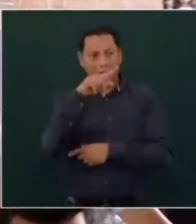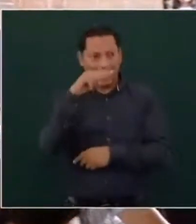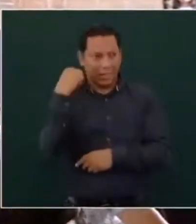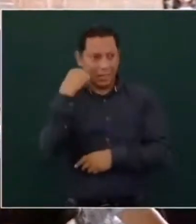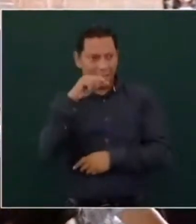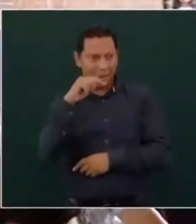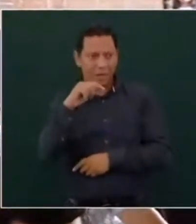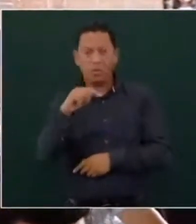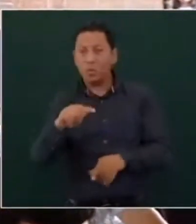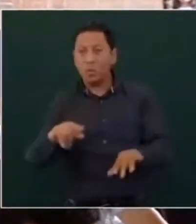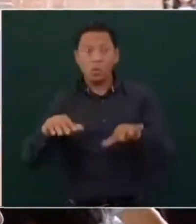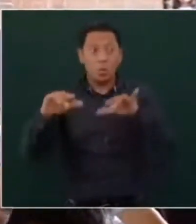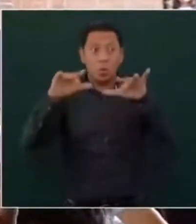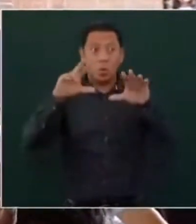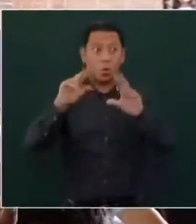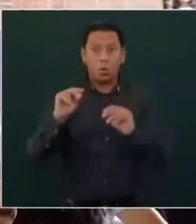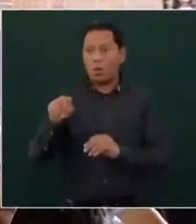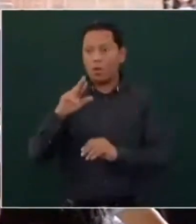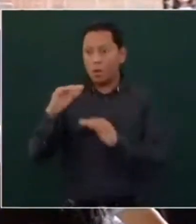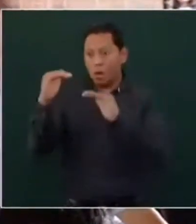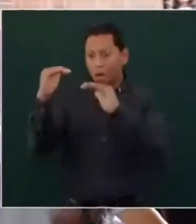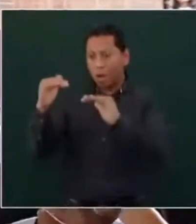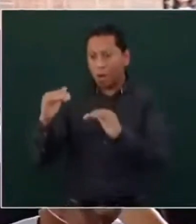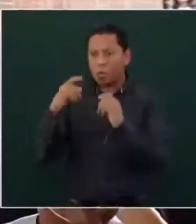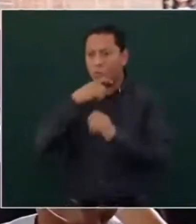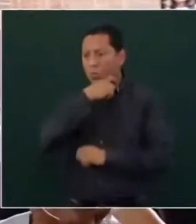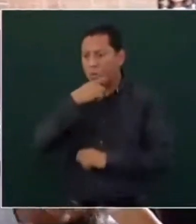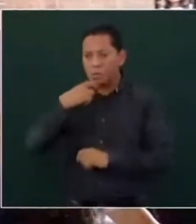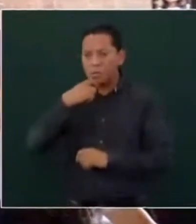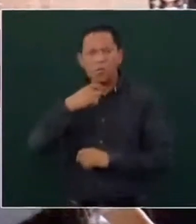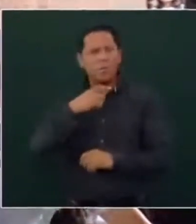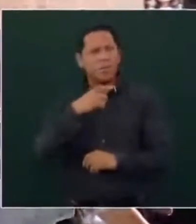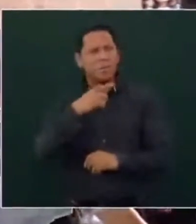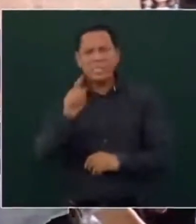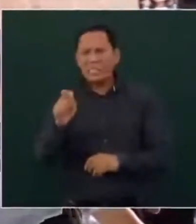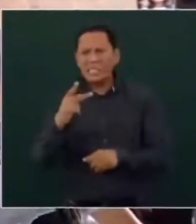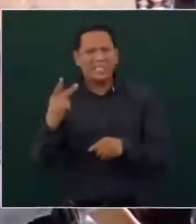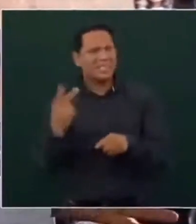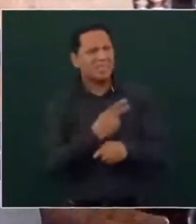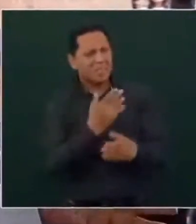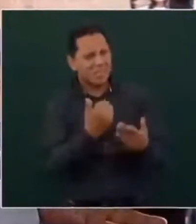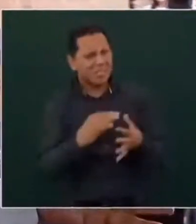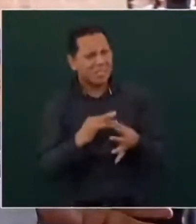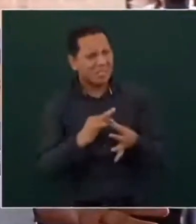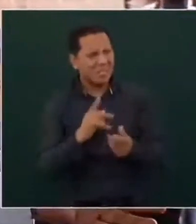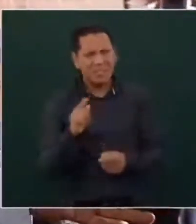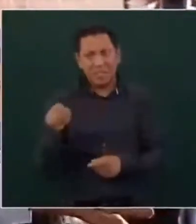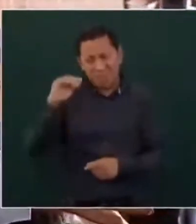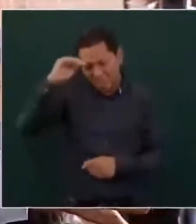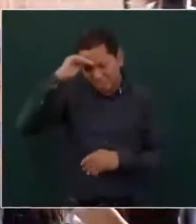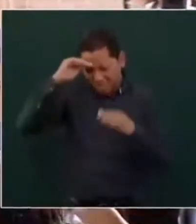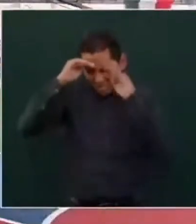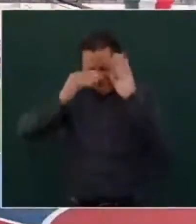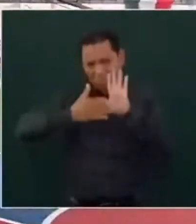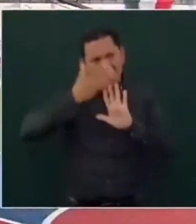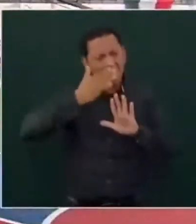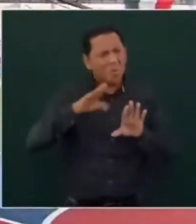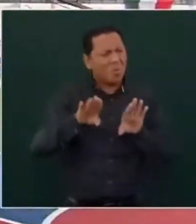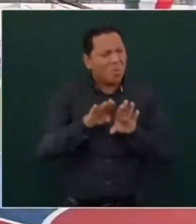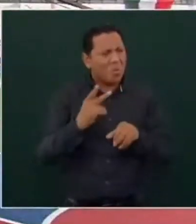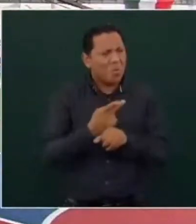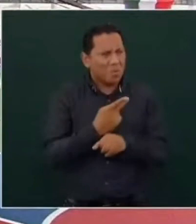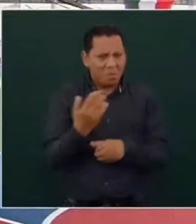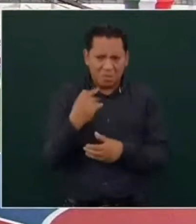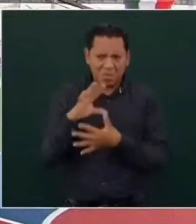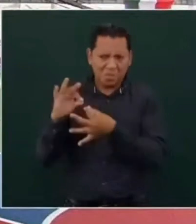presidente, dijera qué es lo que está pasando realmente y qué les puede decir a estas personas que están pensando en esa situación. Gracias,